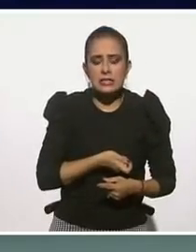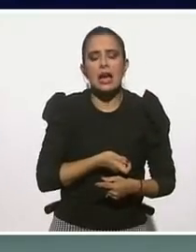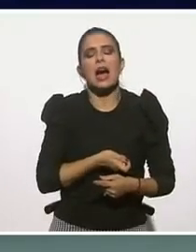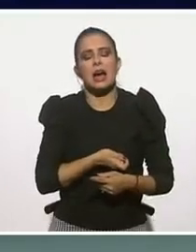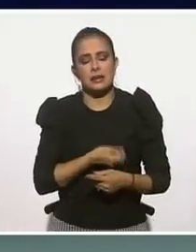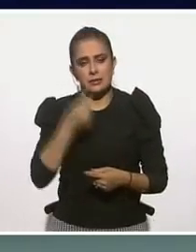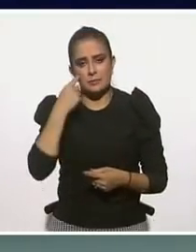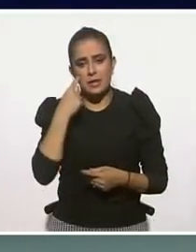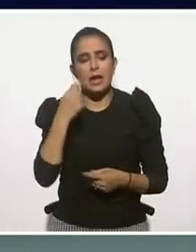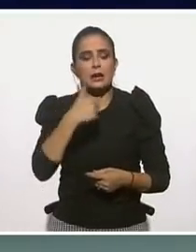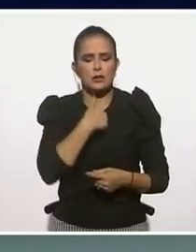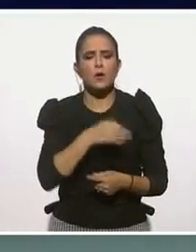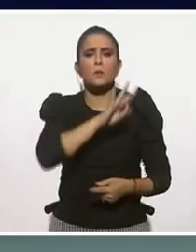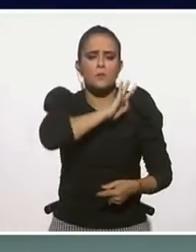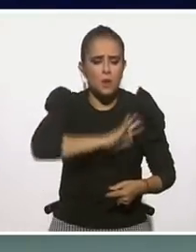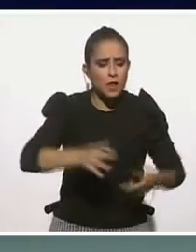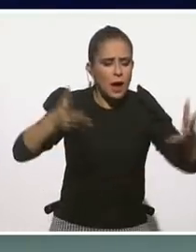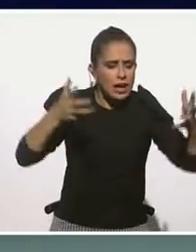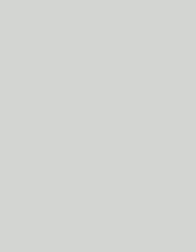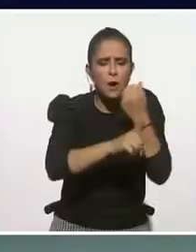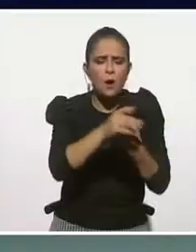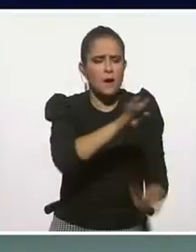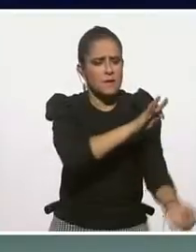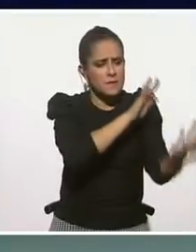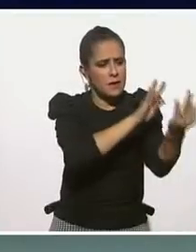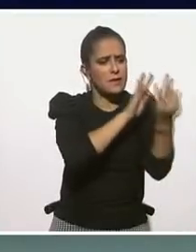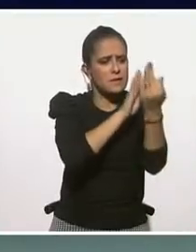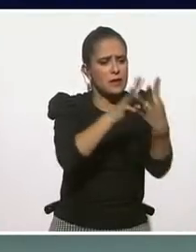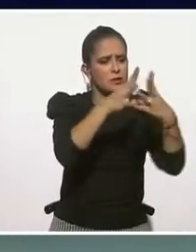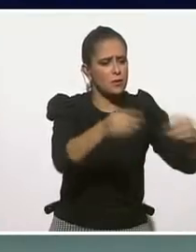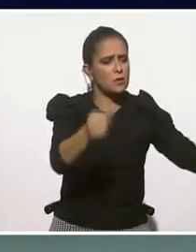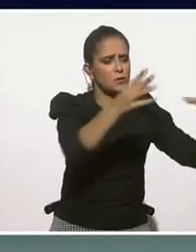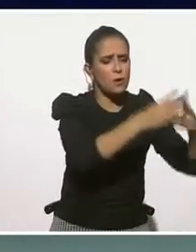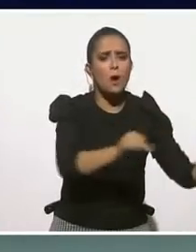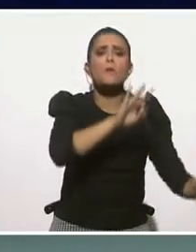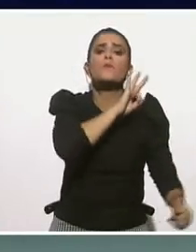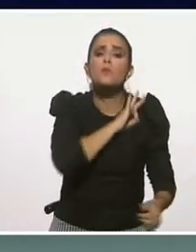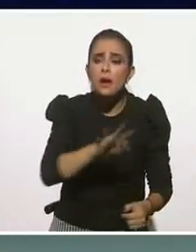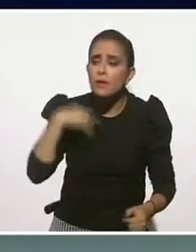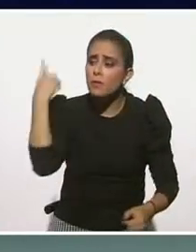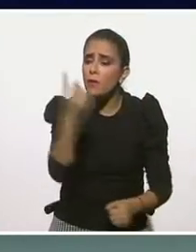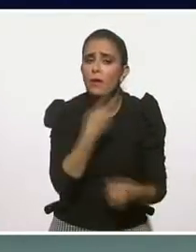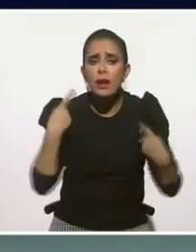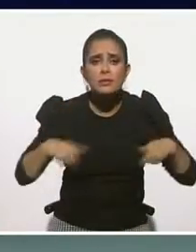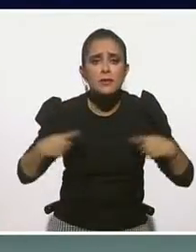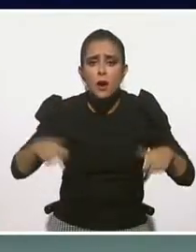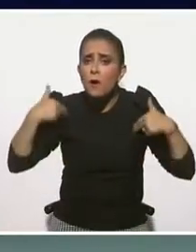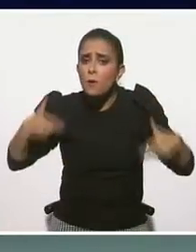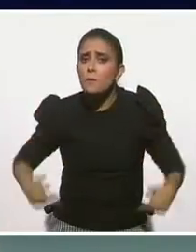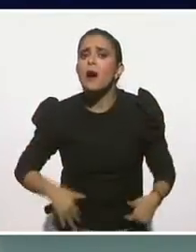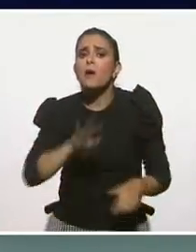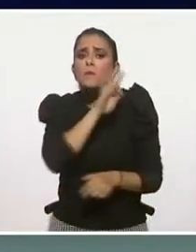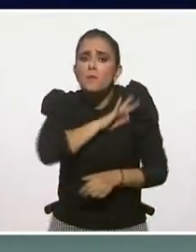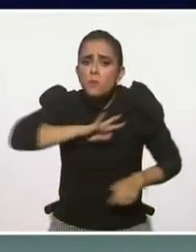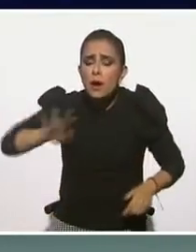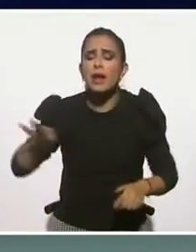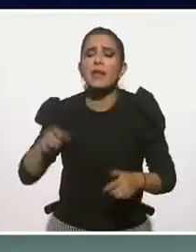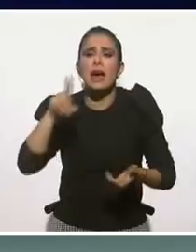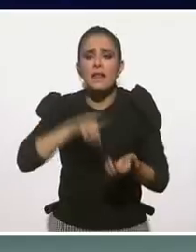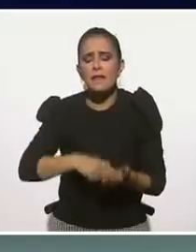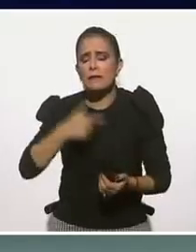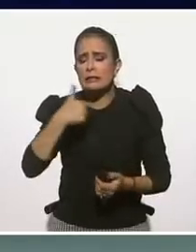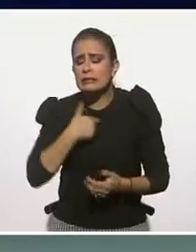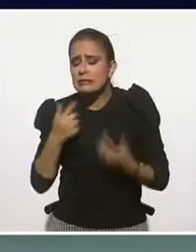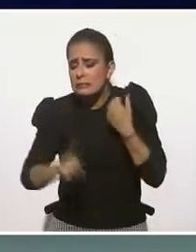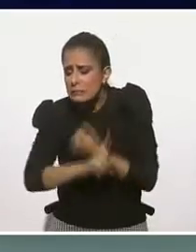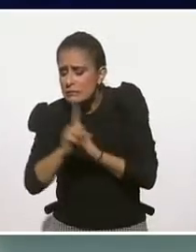recordarnos que sí somos capaces de superar lo adverso. Nuestra historia humana hemos encontrado y nos hemos acompañado de esa manera de fortalecernos, como